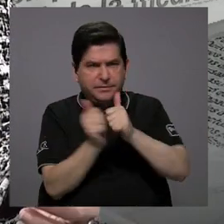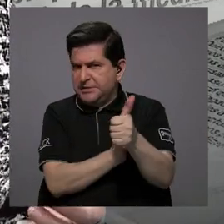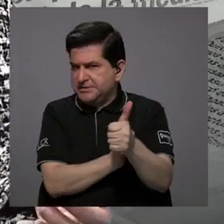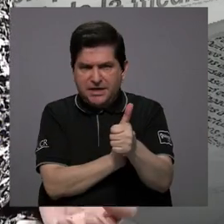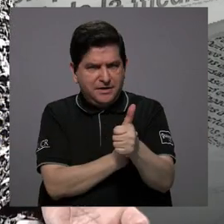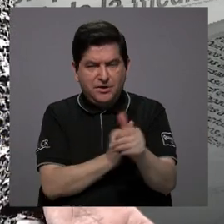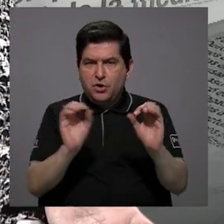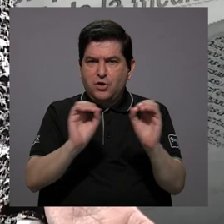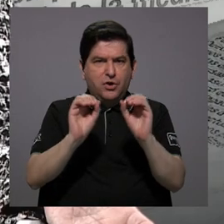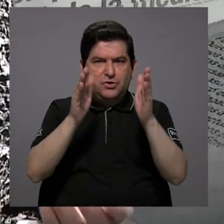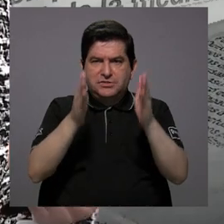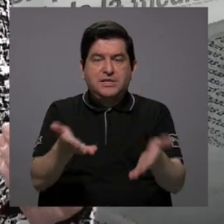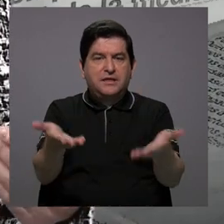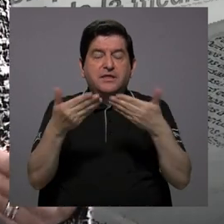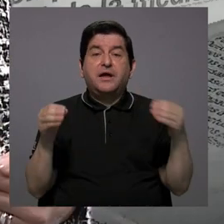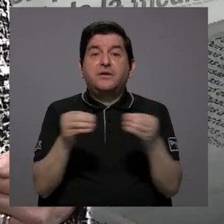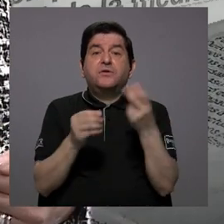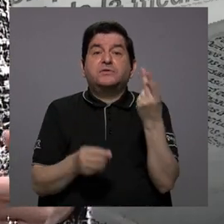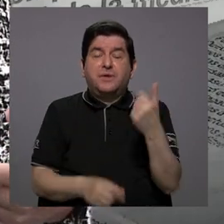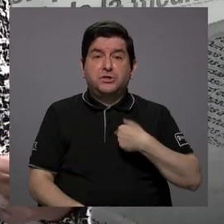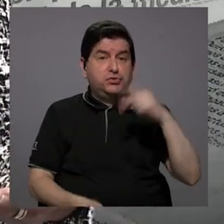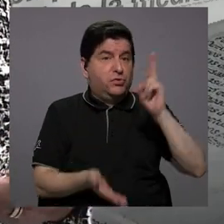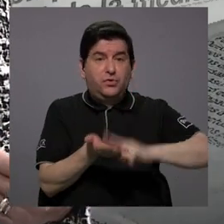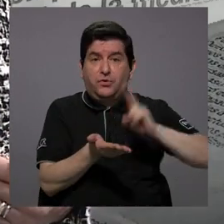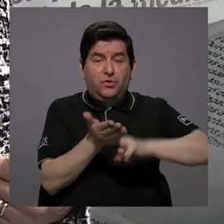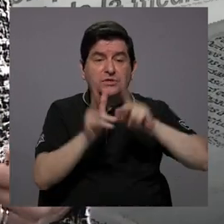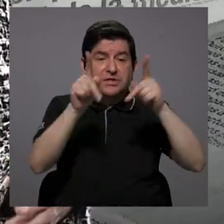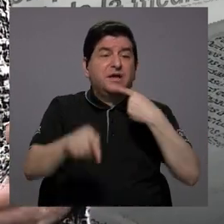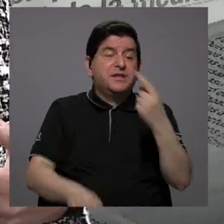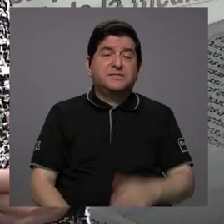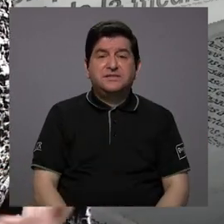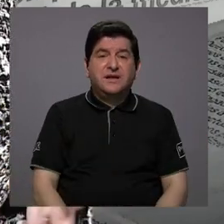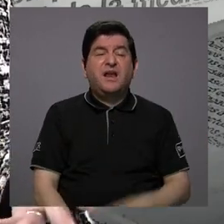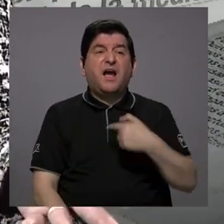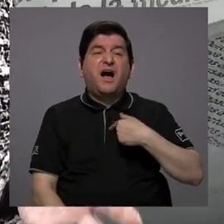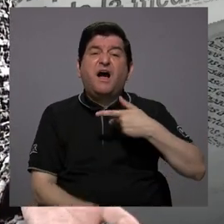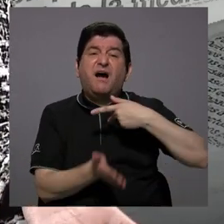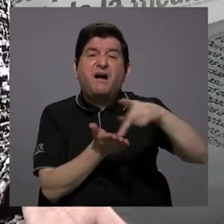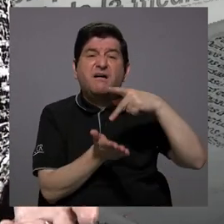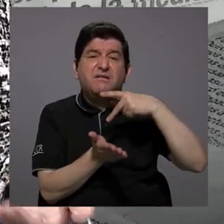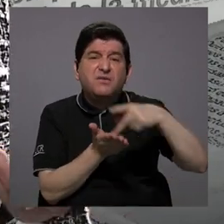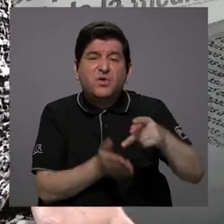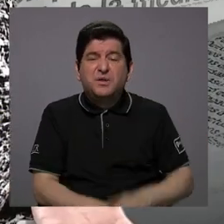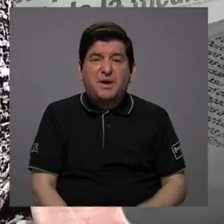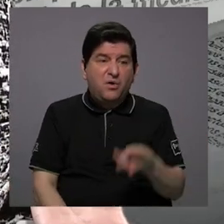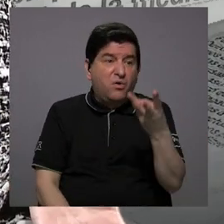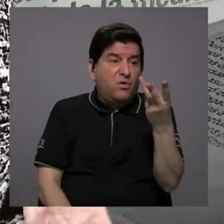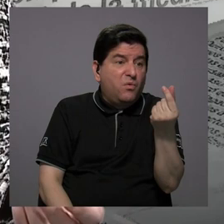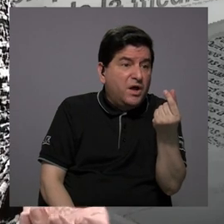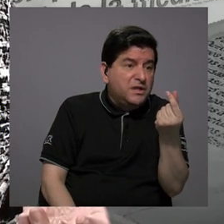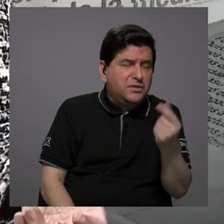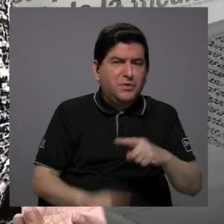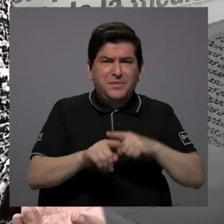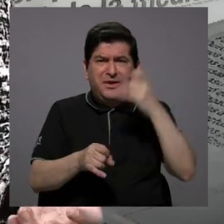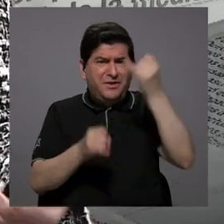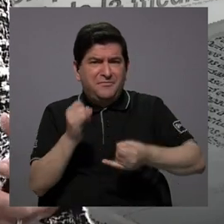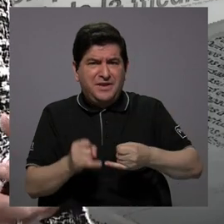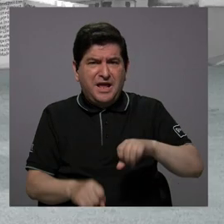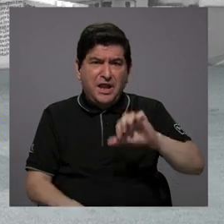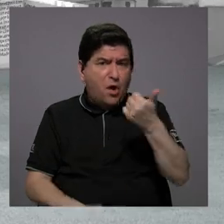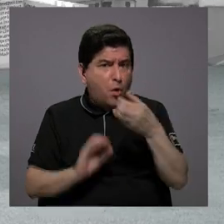de ahí, nadie nos va a dar más dinero. Yo no puedo contratar a alguien y decirle, venga, voy a pagarle tanto y al final no se lo voy a pagar.